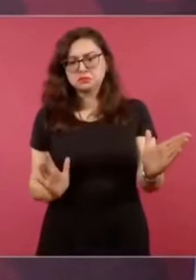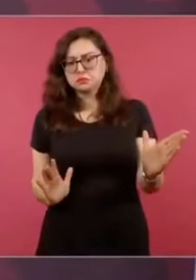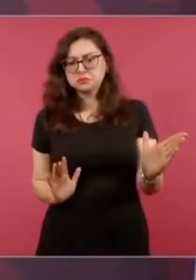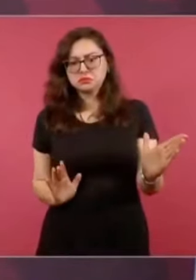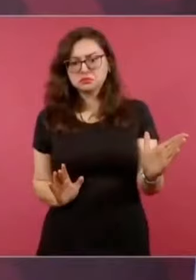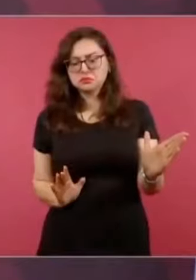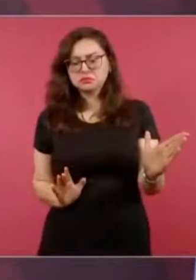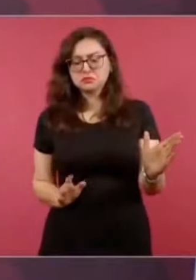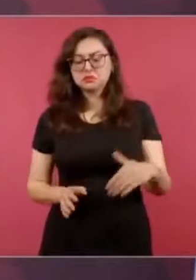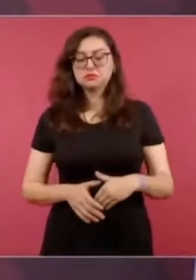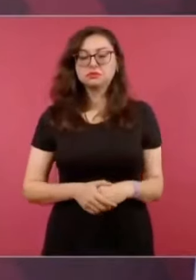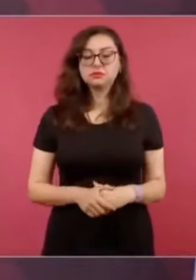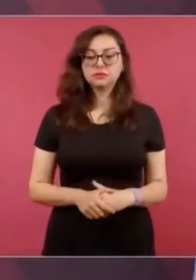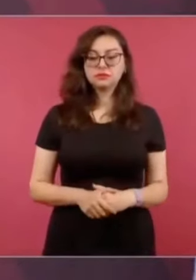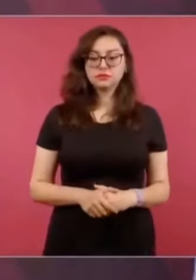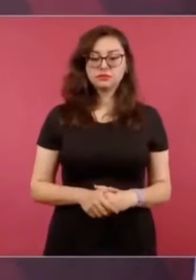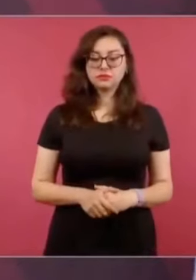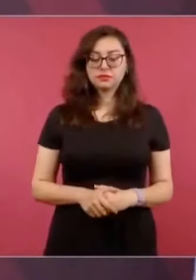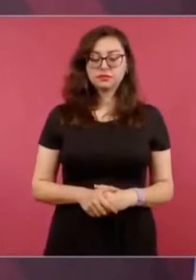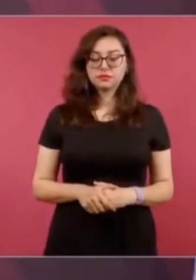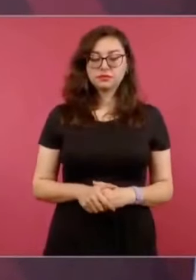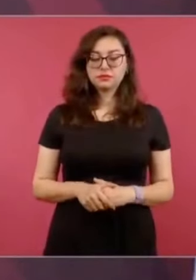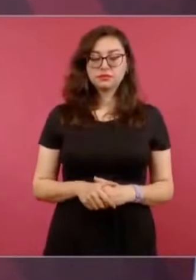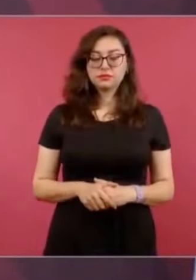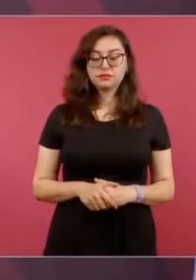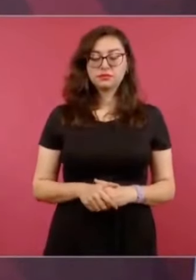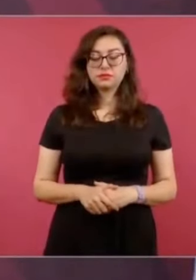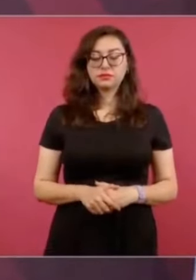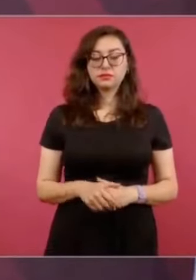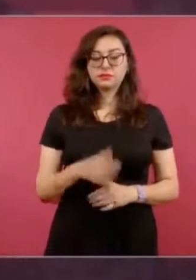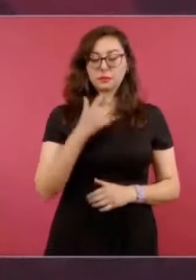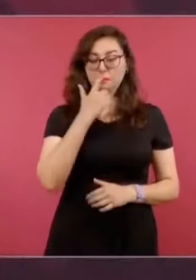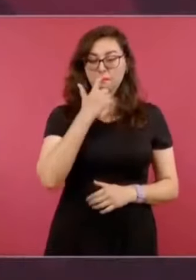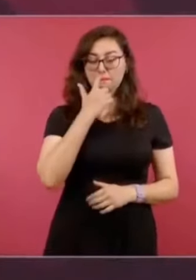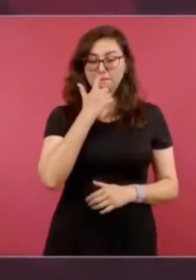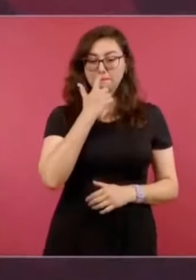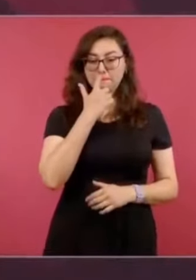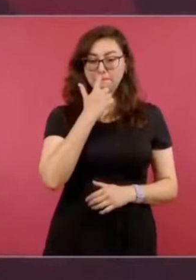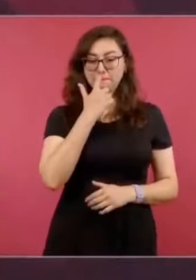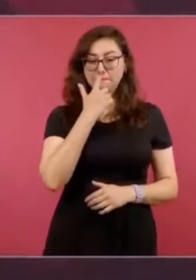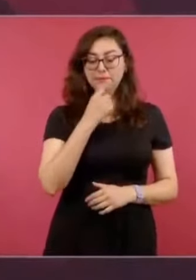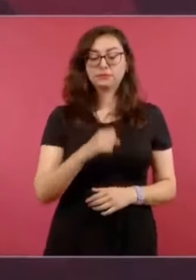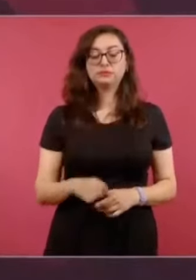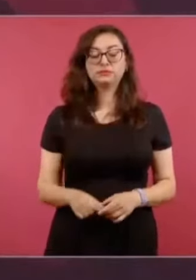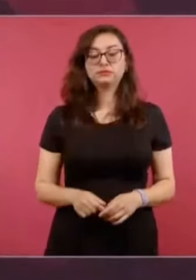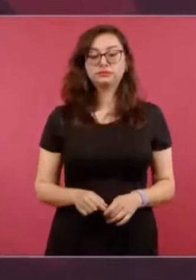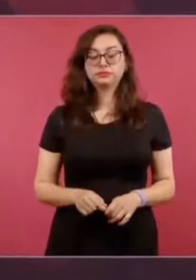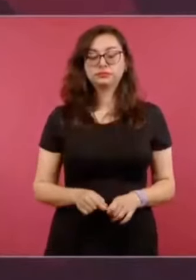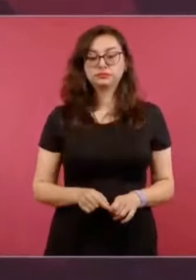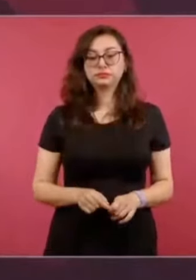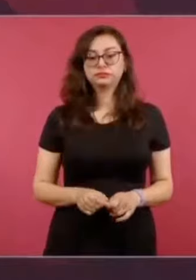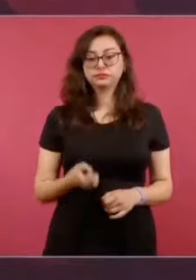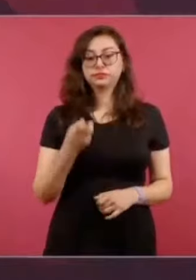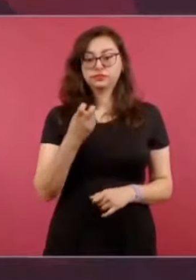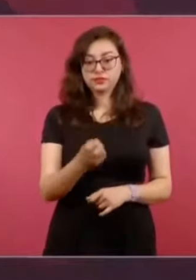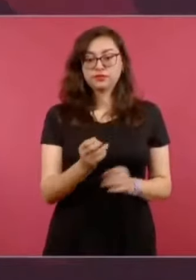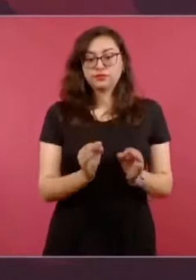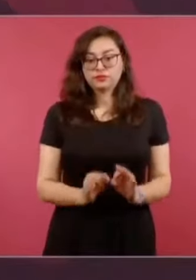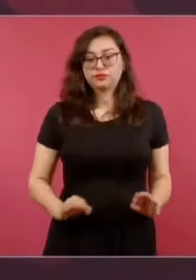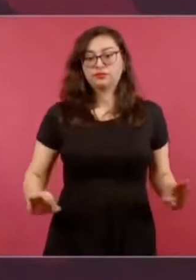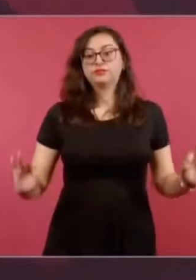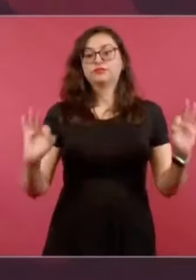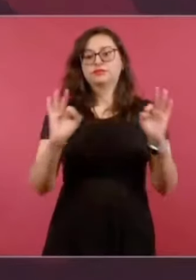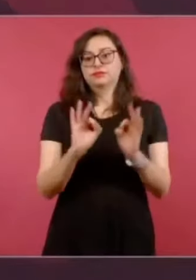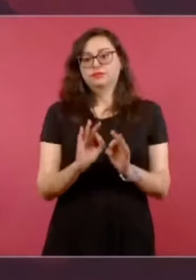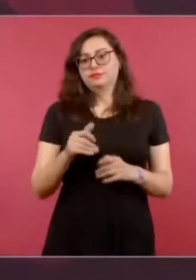y es importante porque es el futuro,